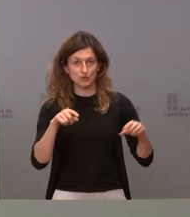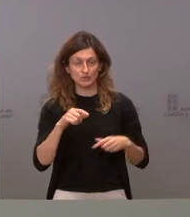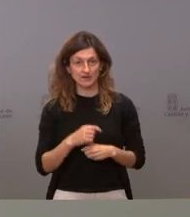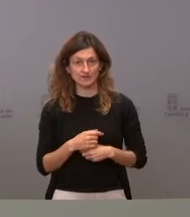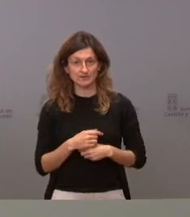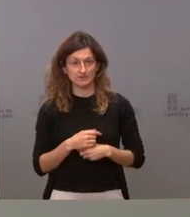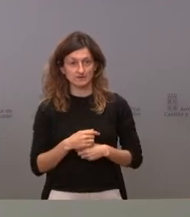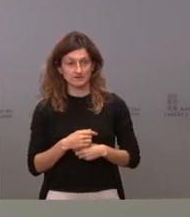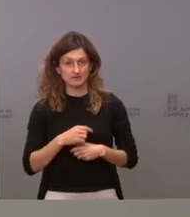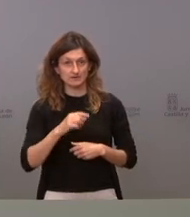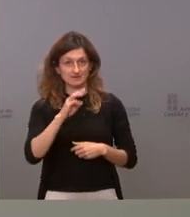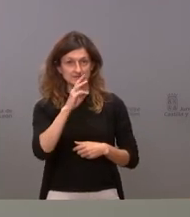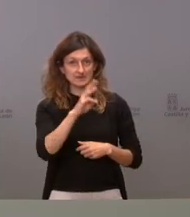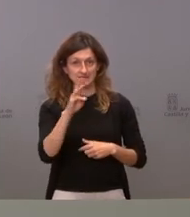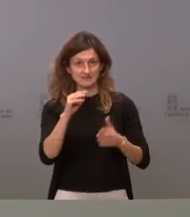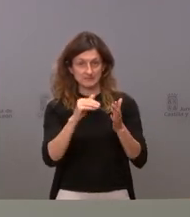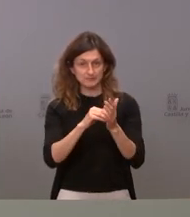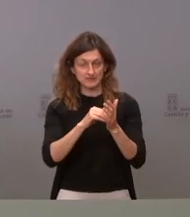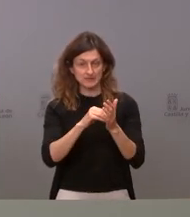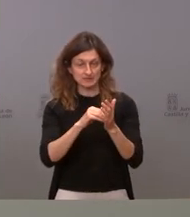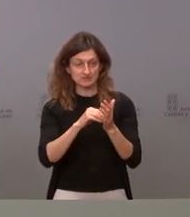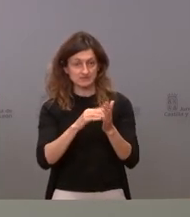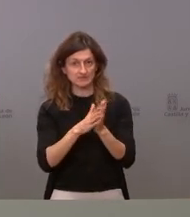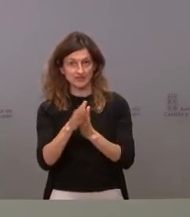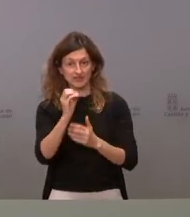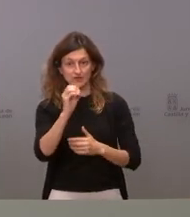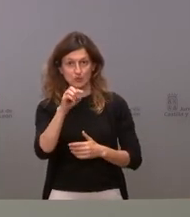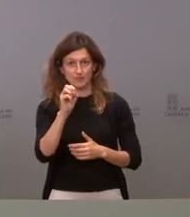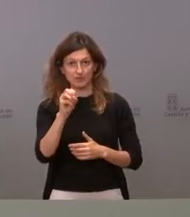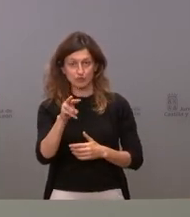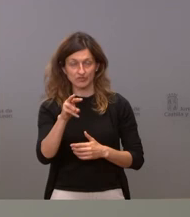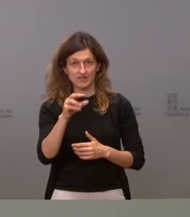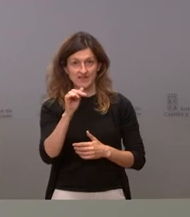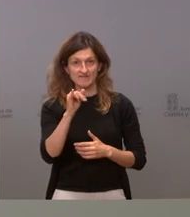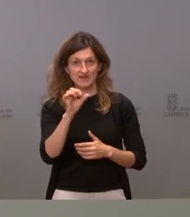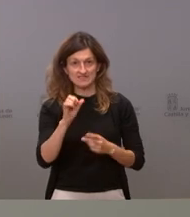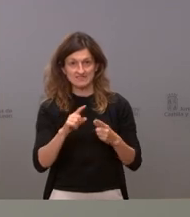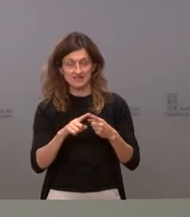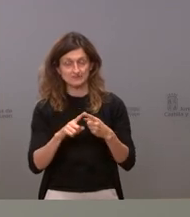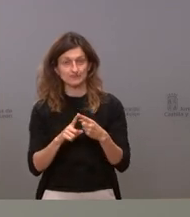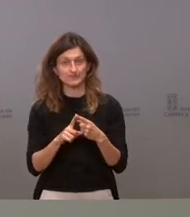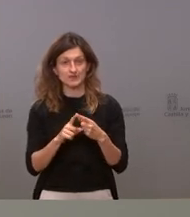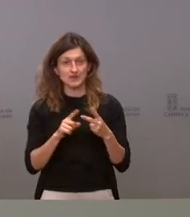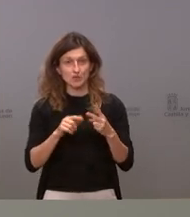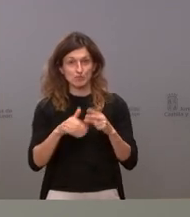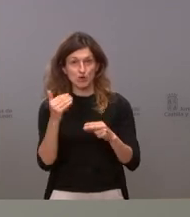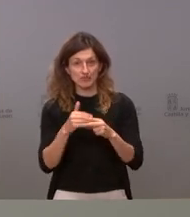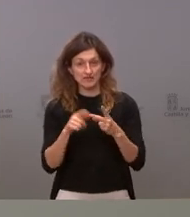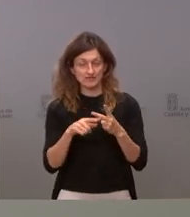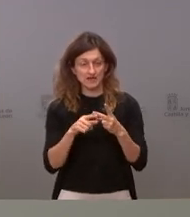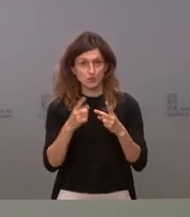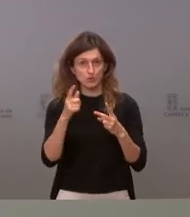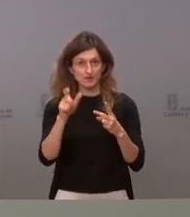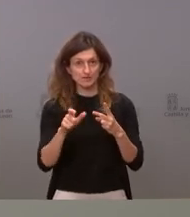.486 vacunadas 0,12% en caso de Pfizer en el caso de Moderna ha sido una